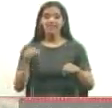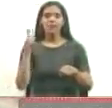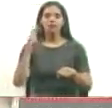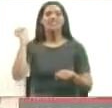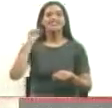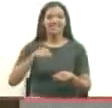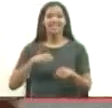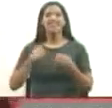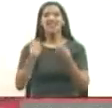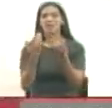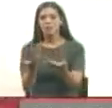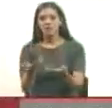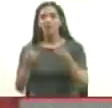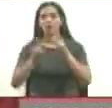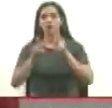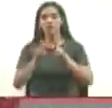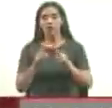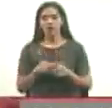vivienda a nosotros.